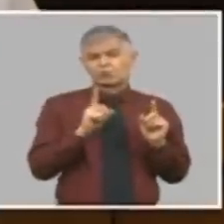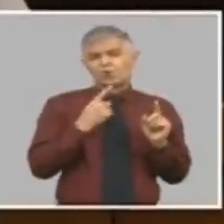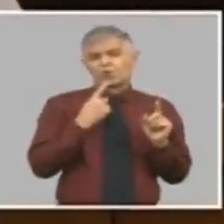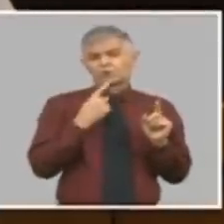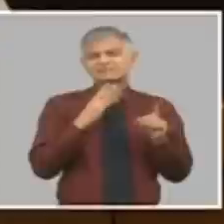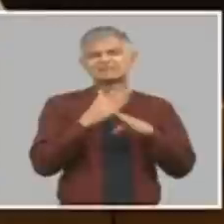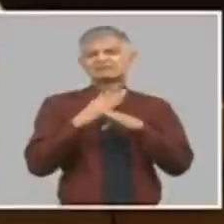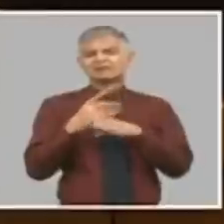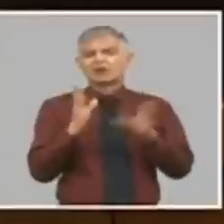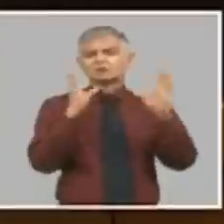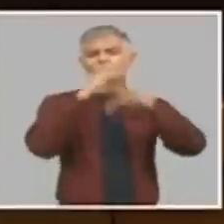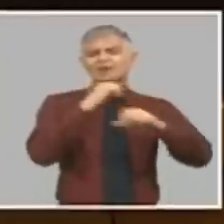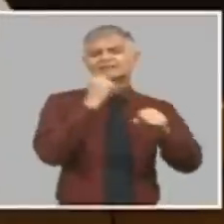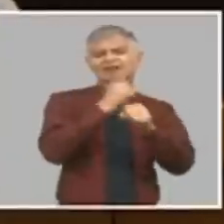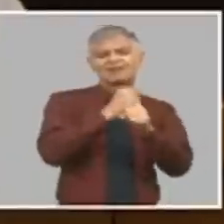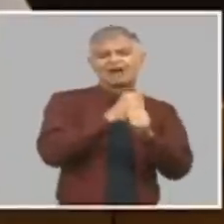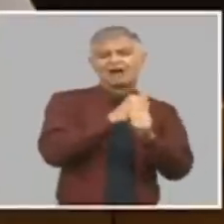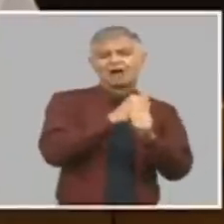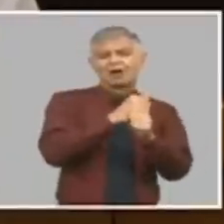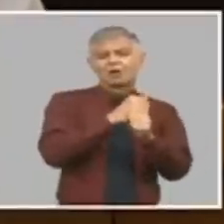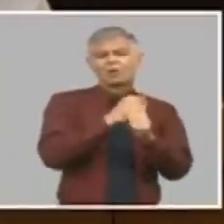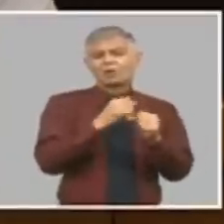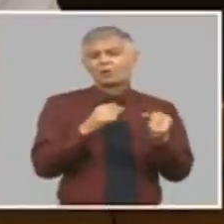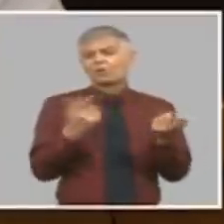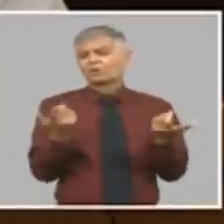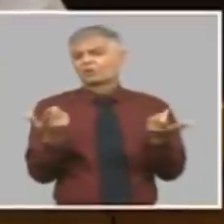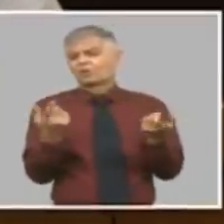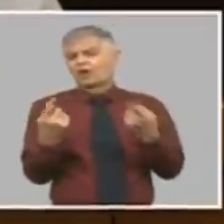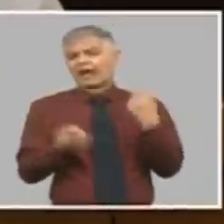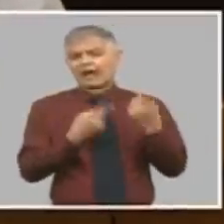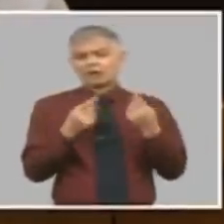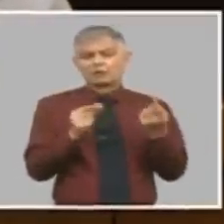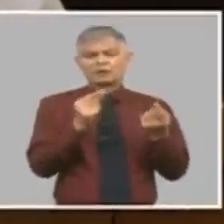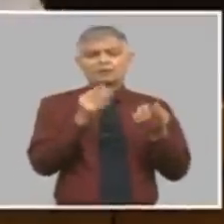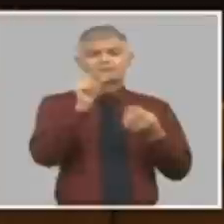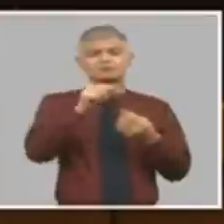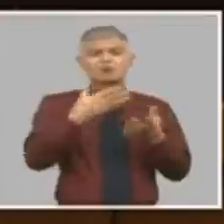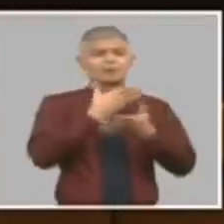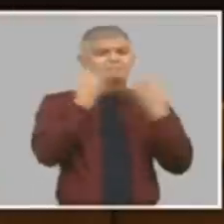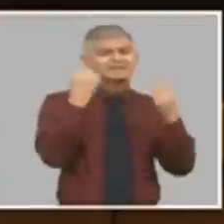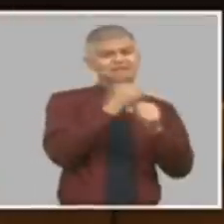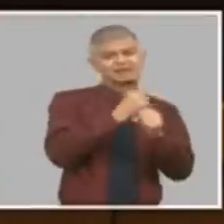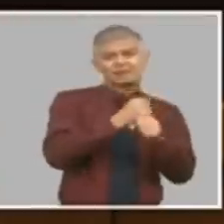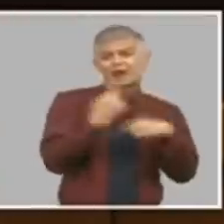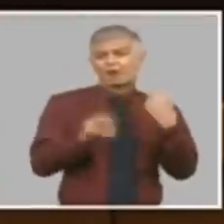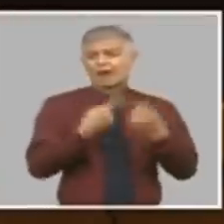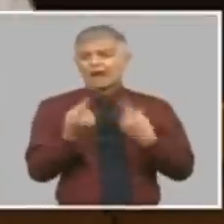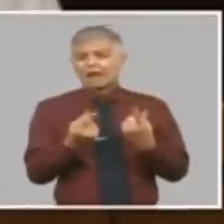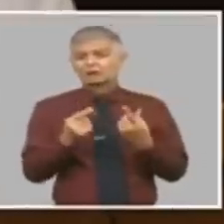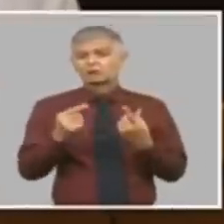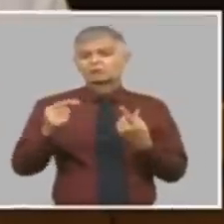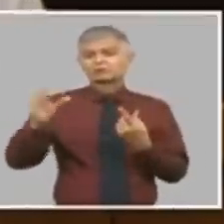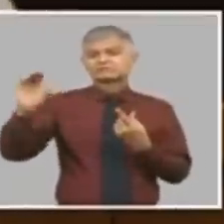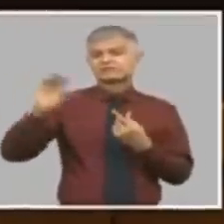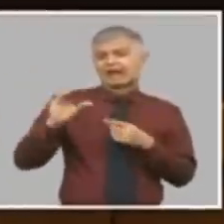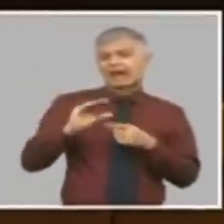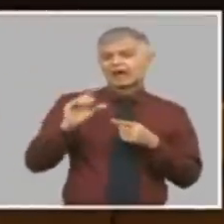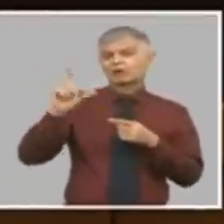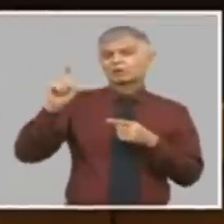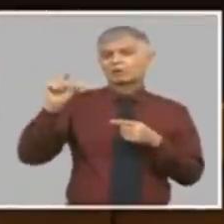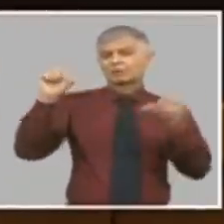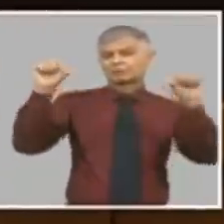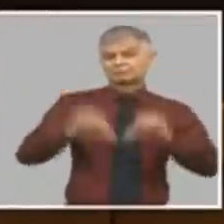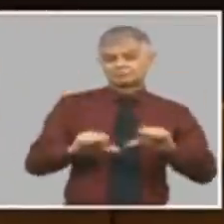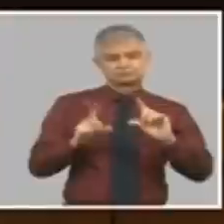para nosotros la solución no es que los asalariados queden peor y otro tipo de efectos negativos que tienen